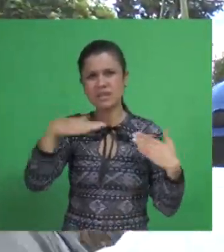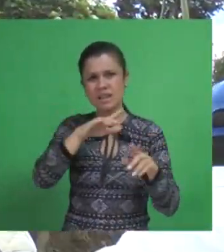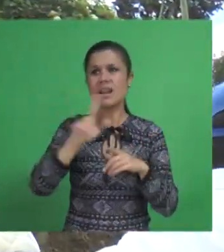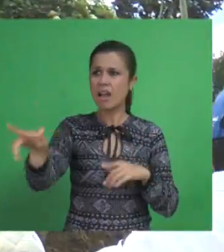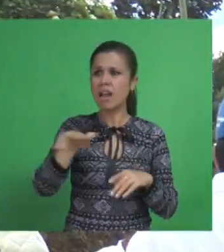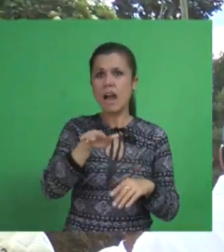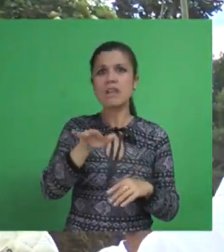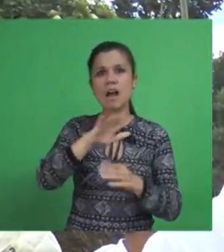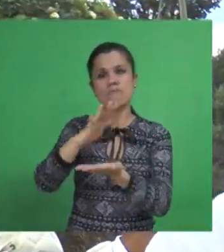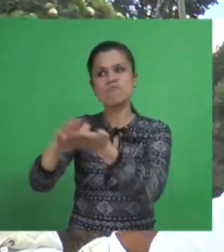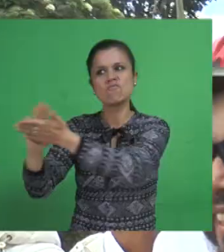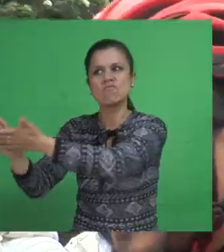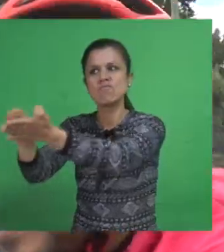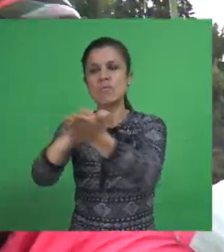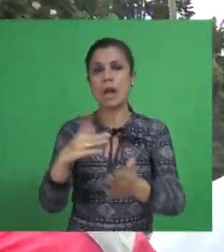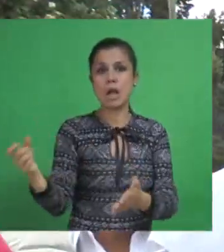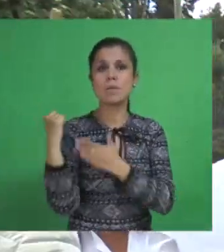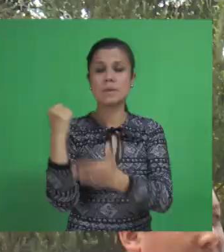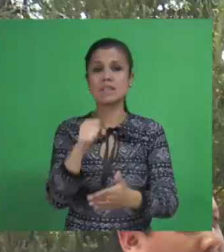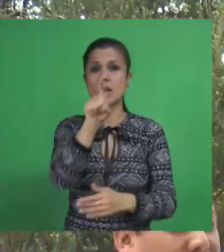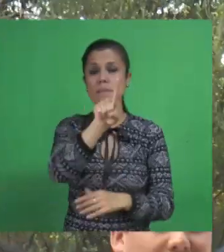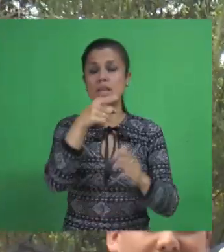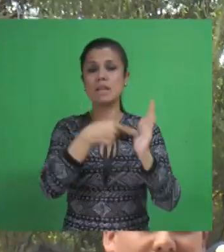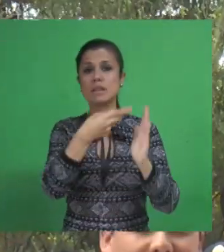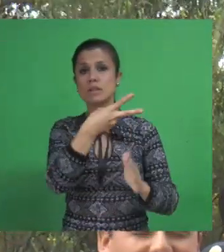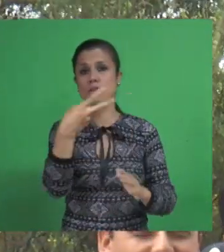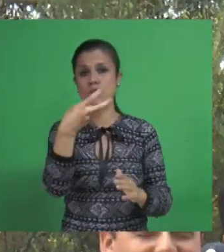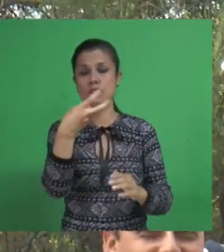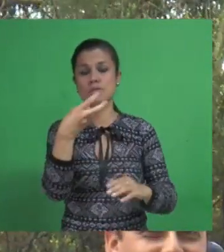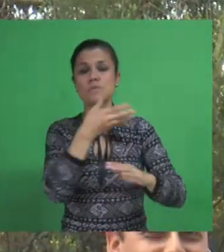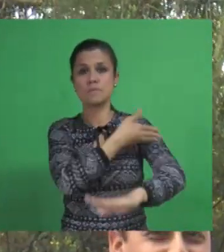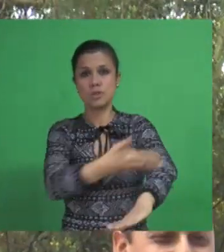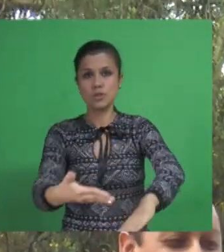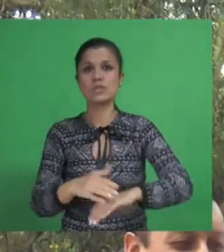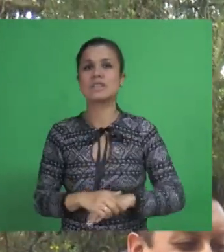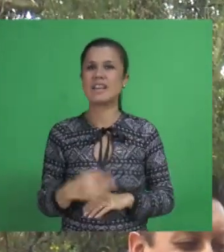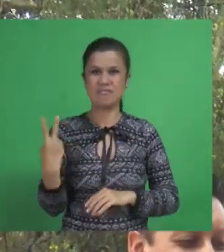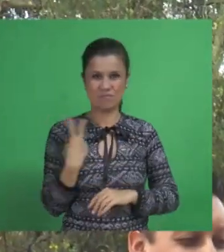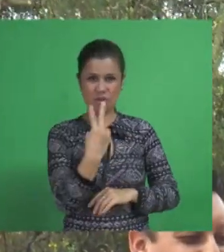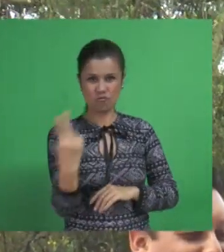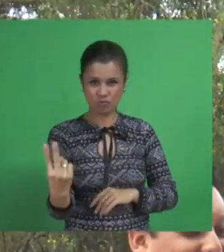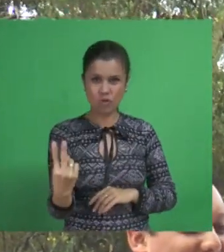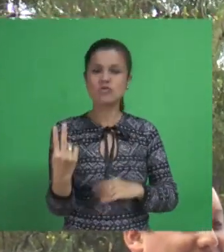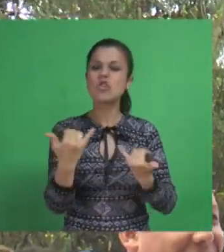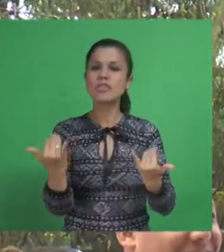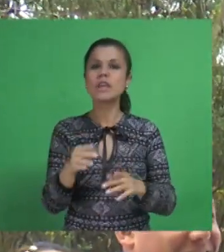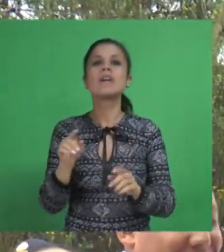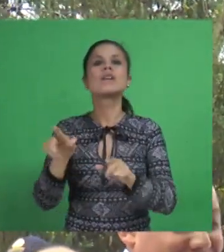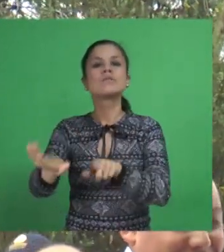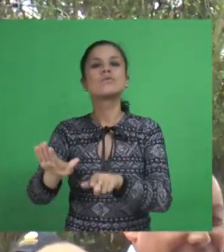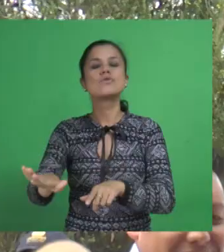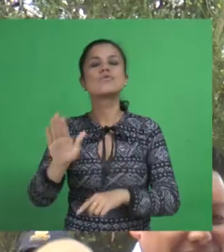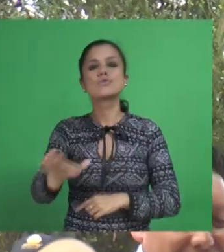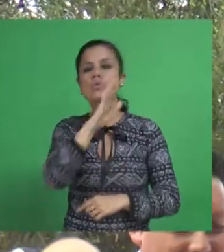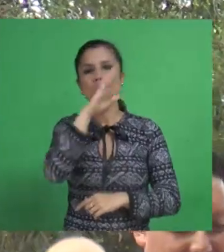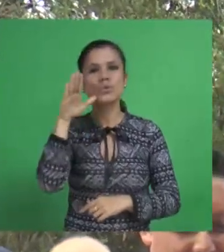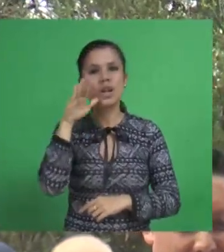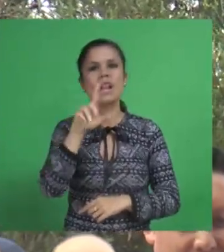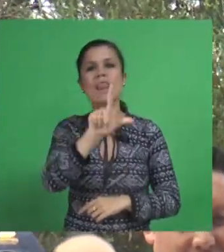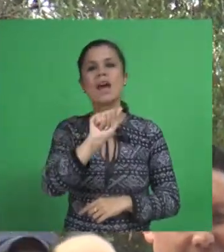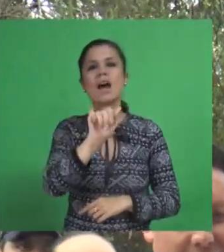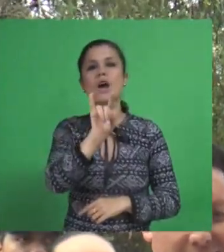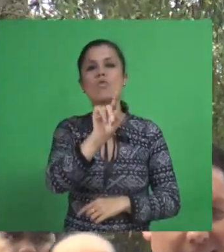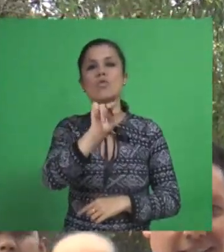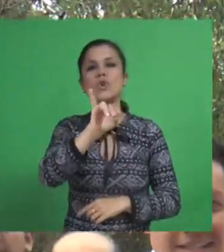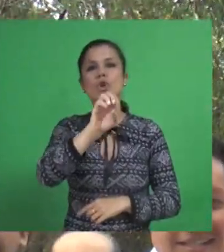los 1.200 millones de pesos. El gobernador de Cundinamarca y el alcalde de Cibaté inauguraron la placa huella de la vereda La Unión, Sector Las